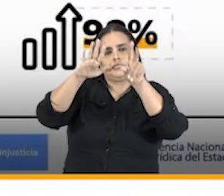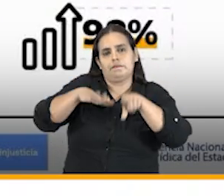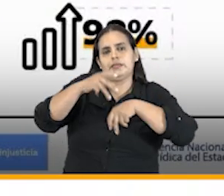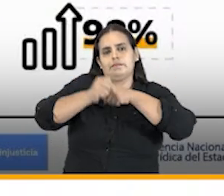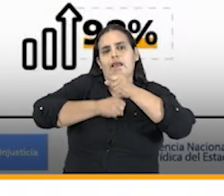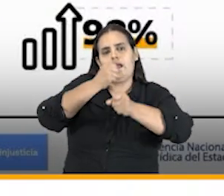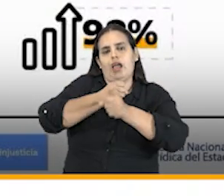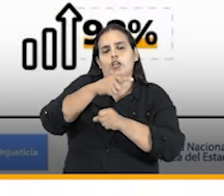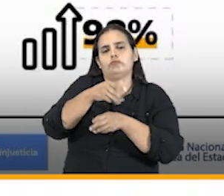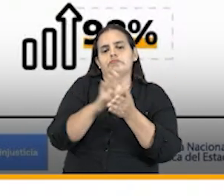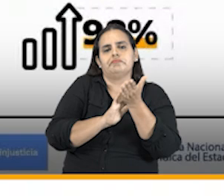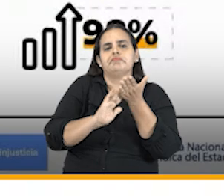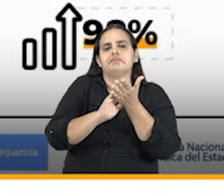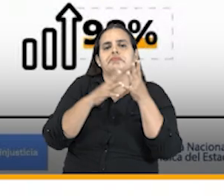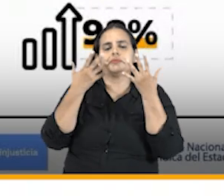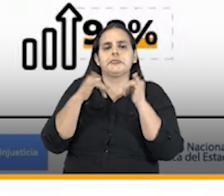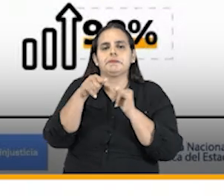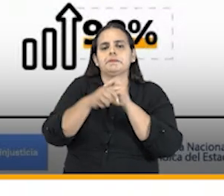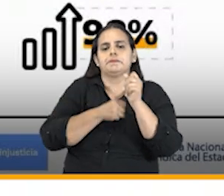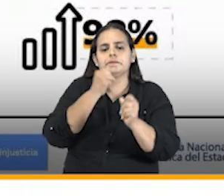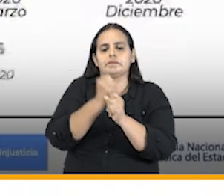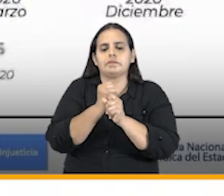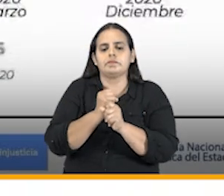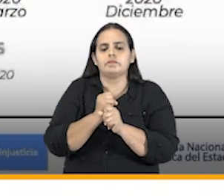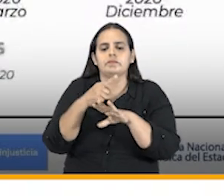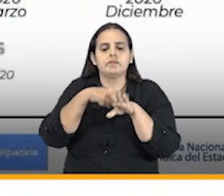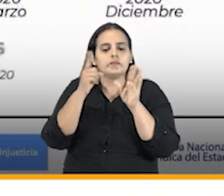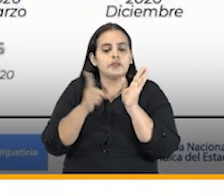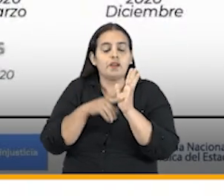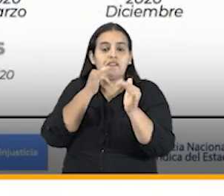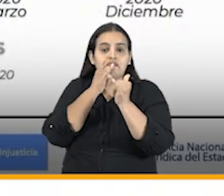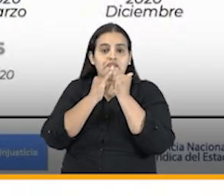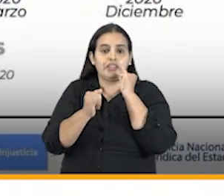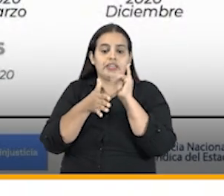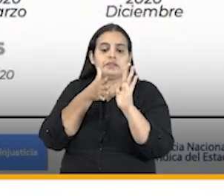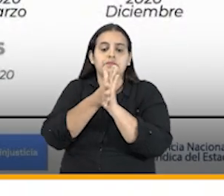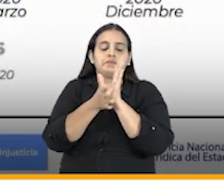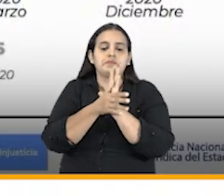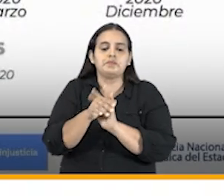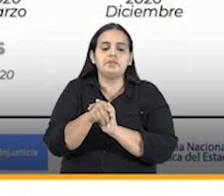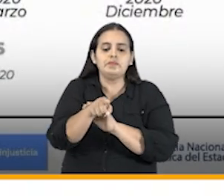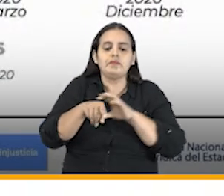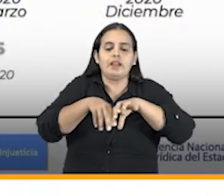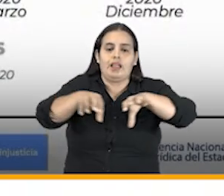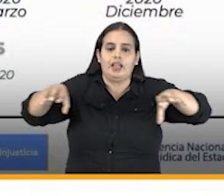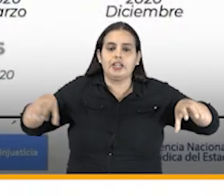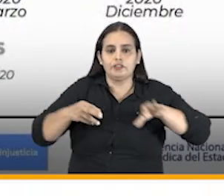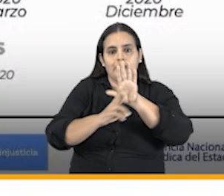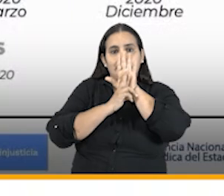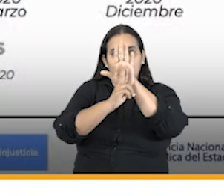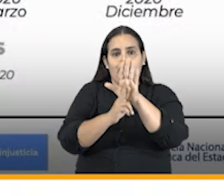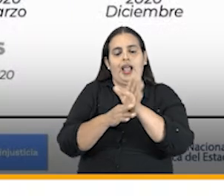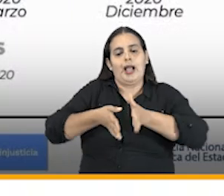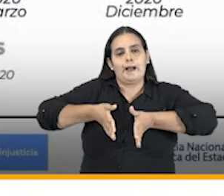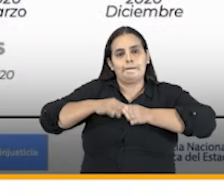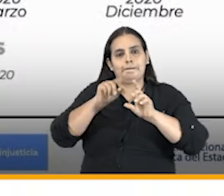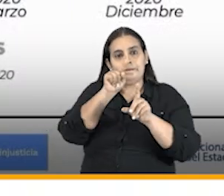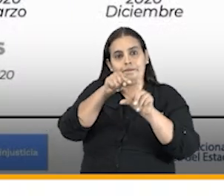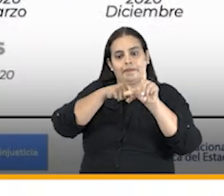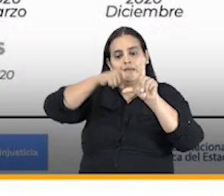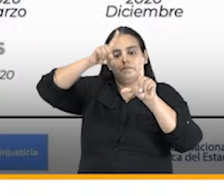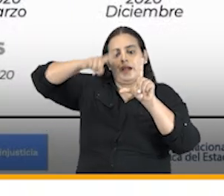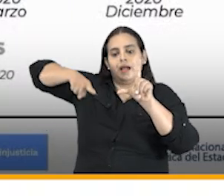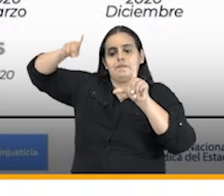este año con la producción este año entonces finalmente estas ocho acciones se reflejan en una